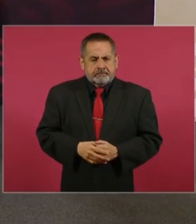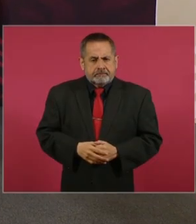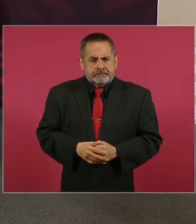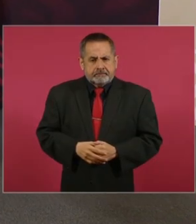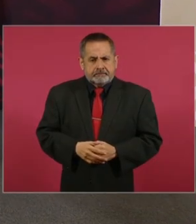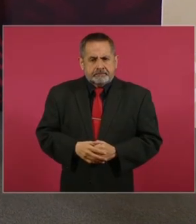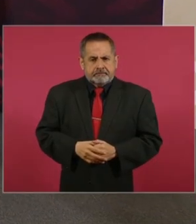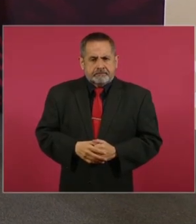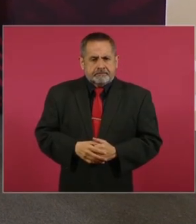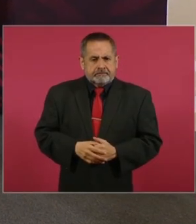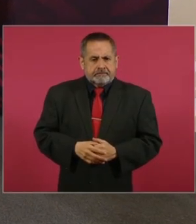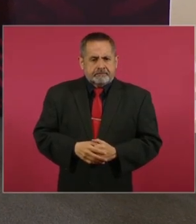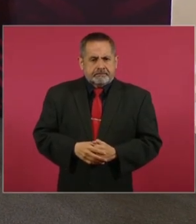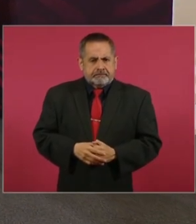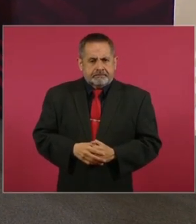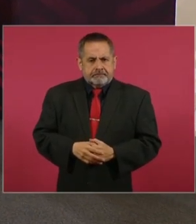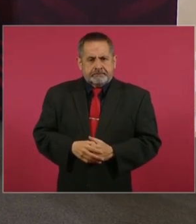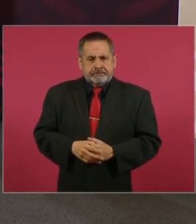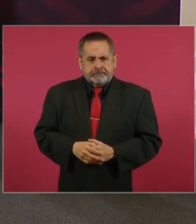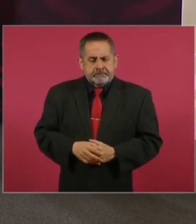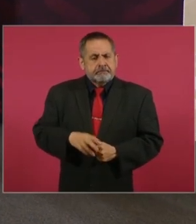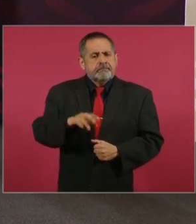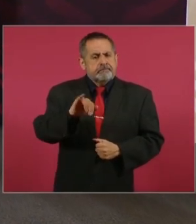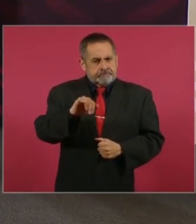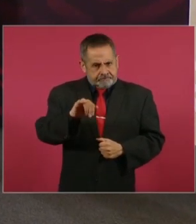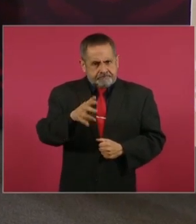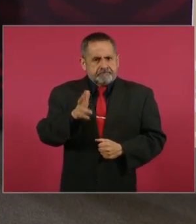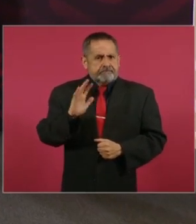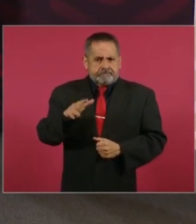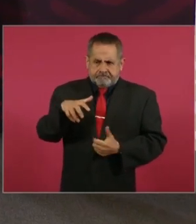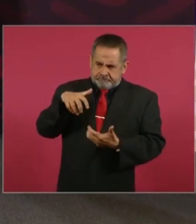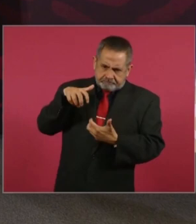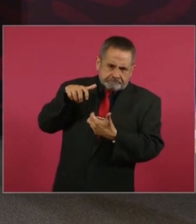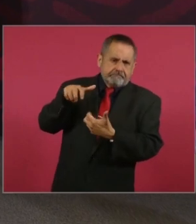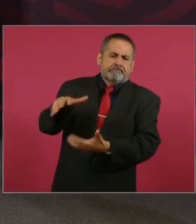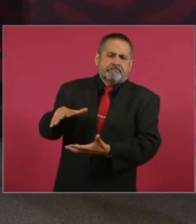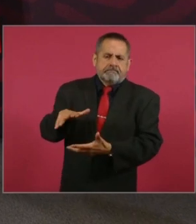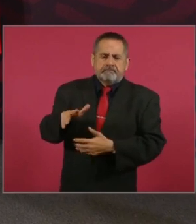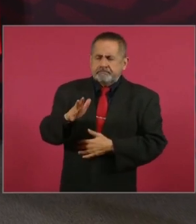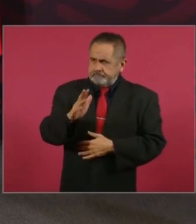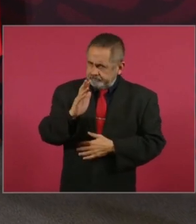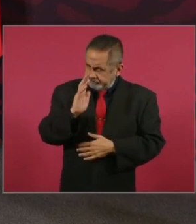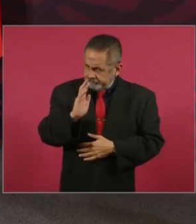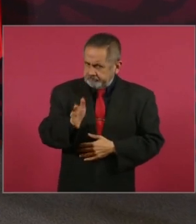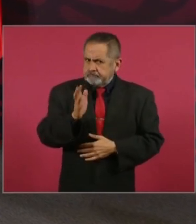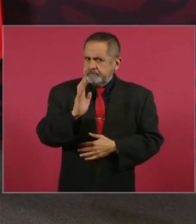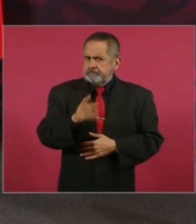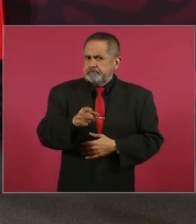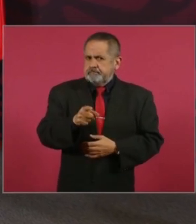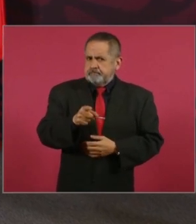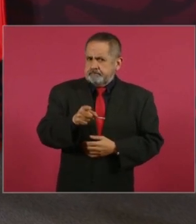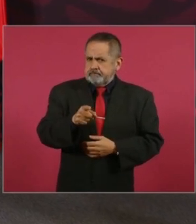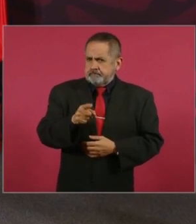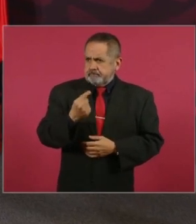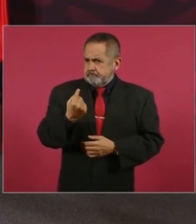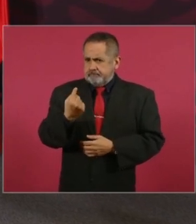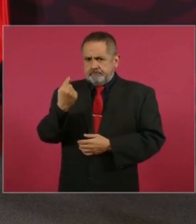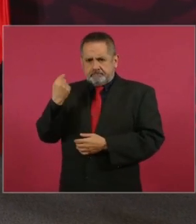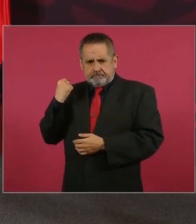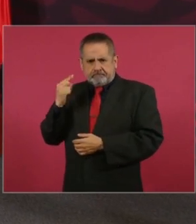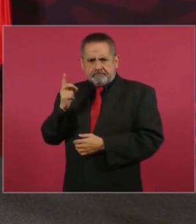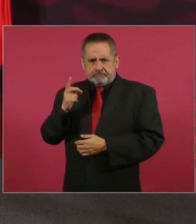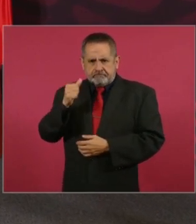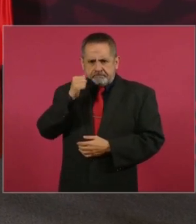se entregaron recursos el fin de año,